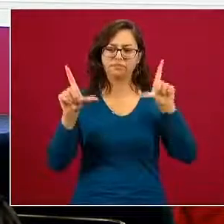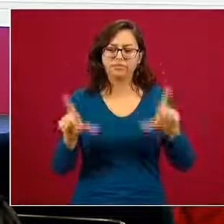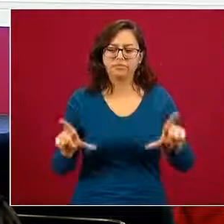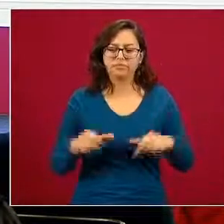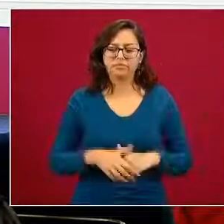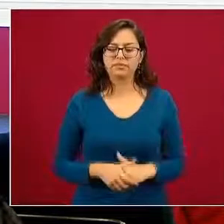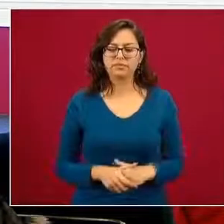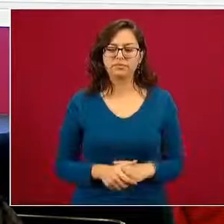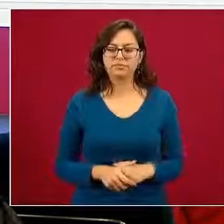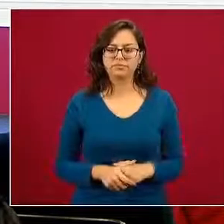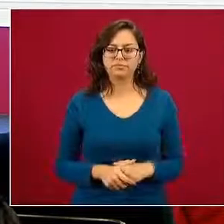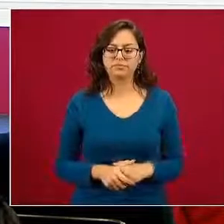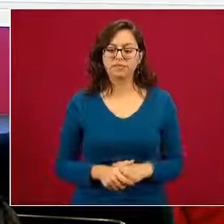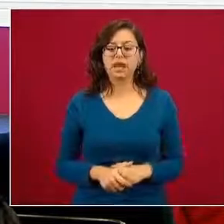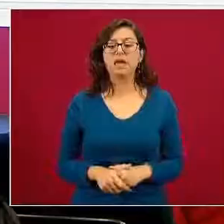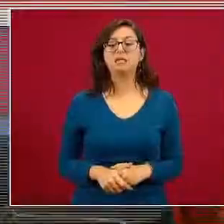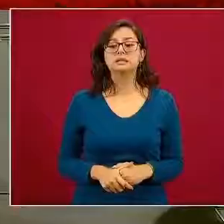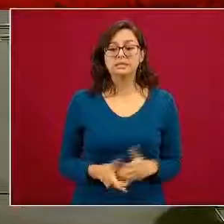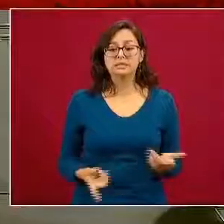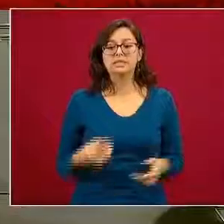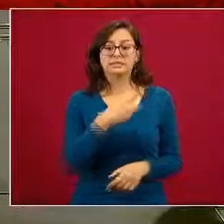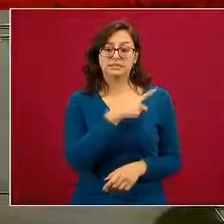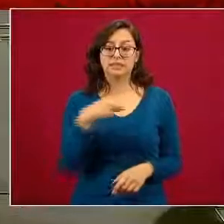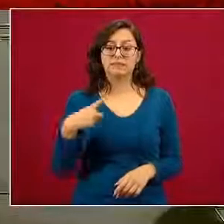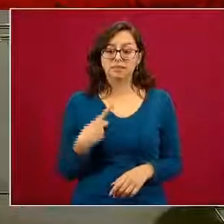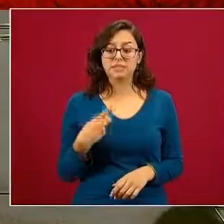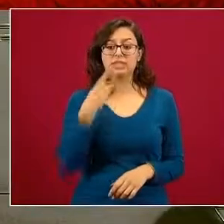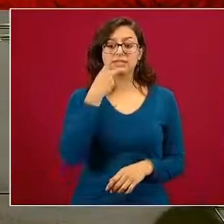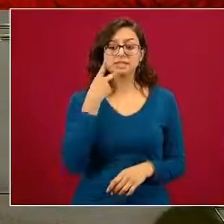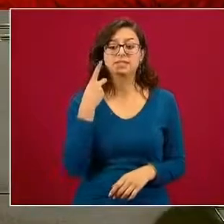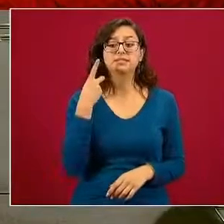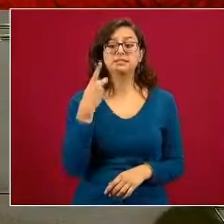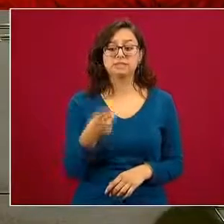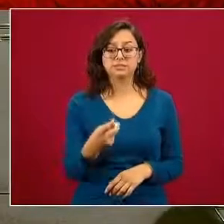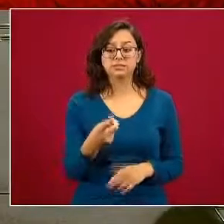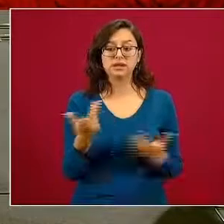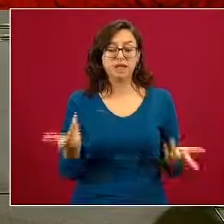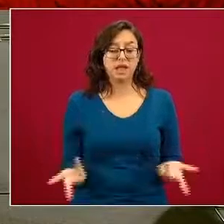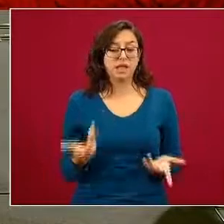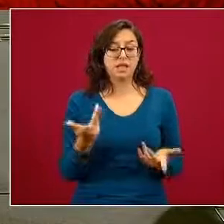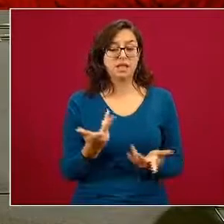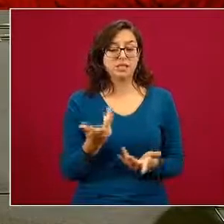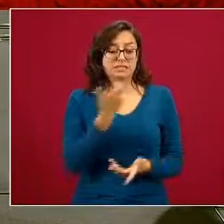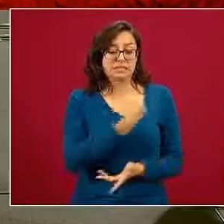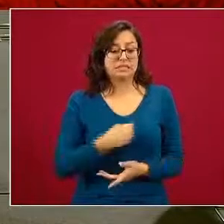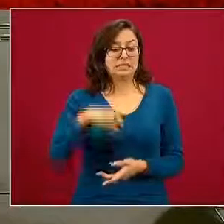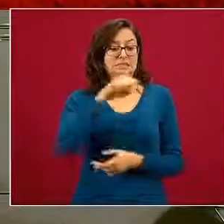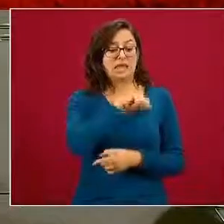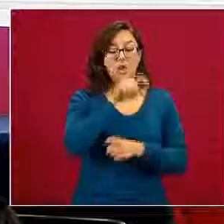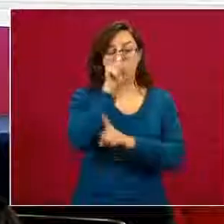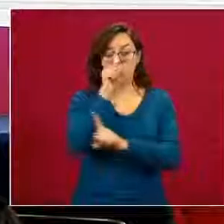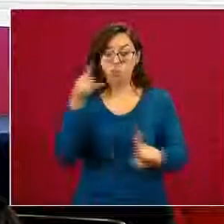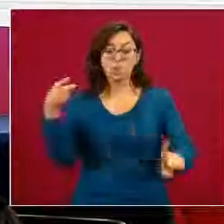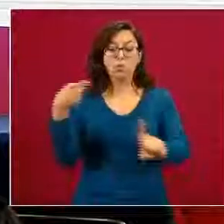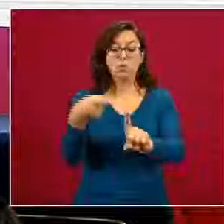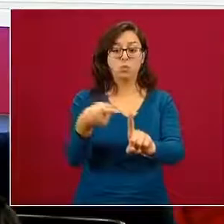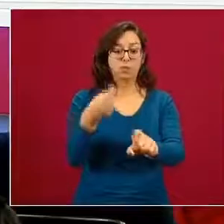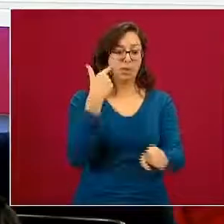pero sí decir entonces que lo que nos permite el enfoque de salud pública es